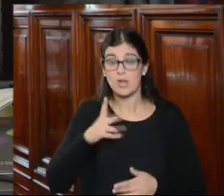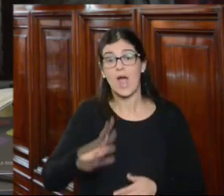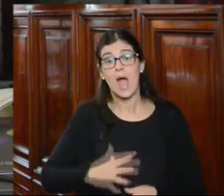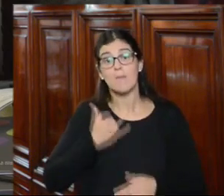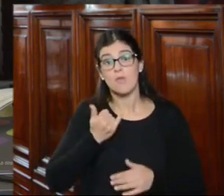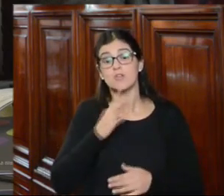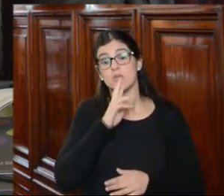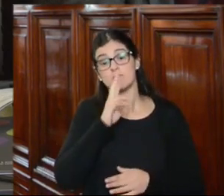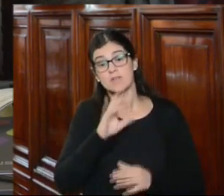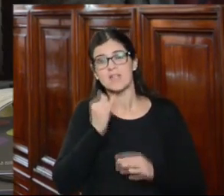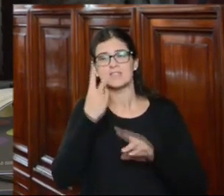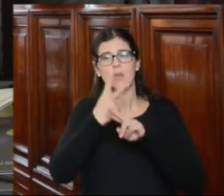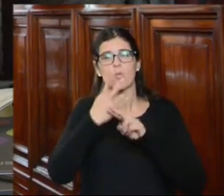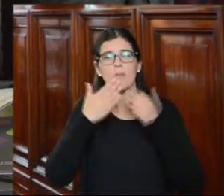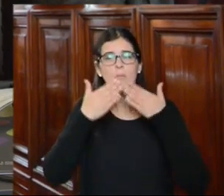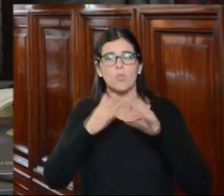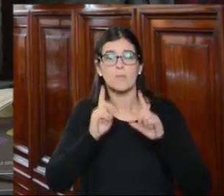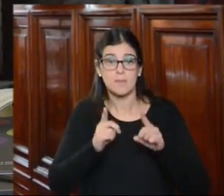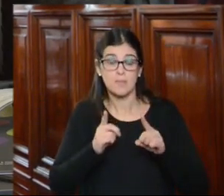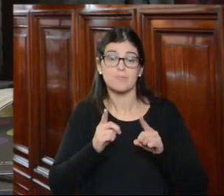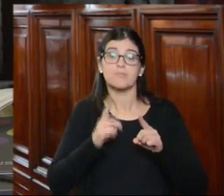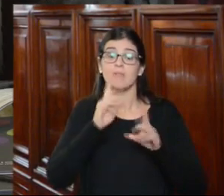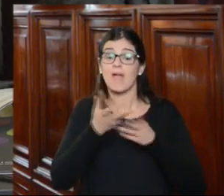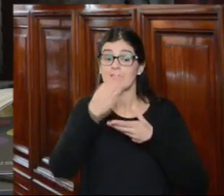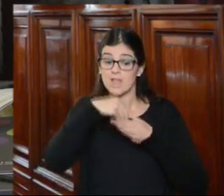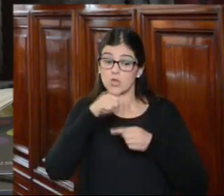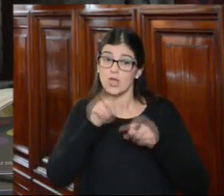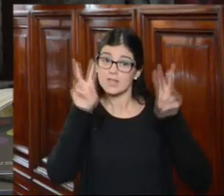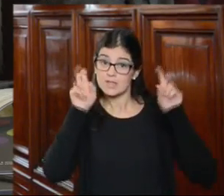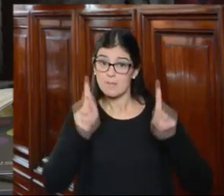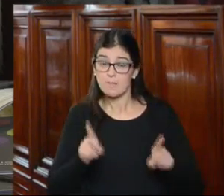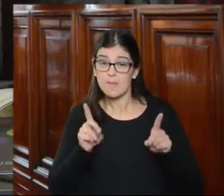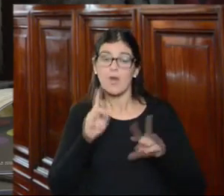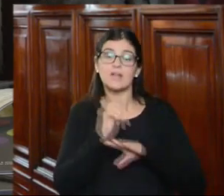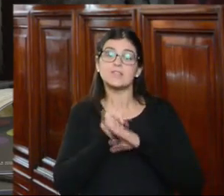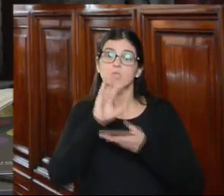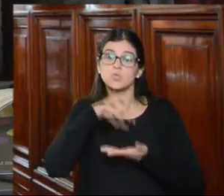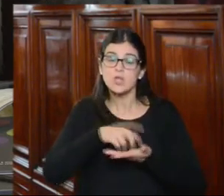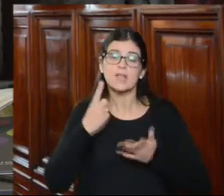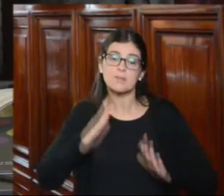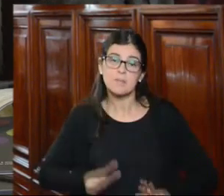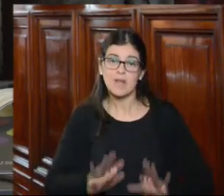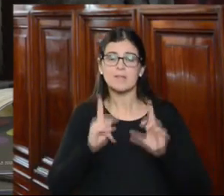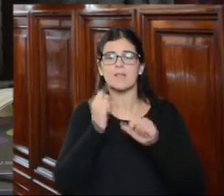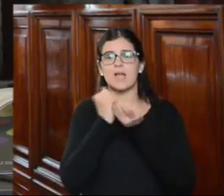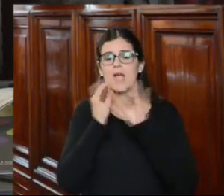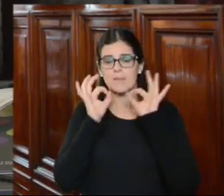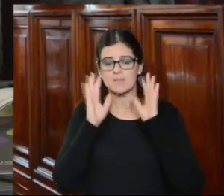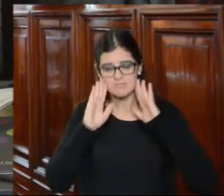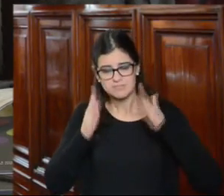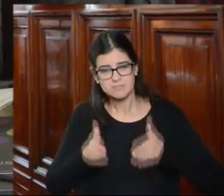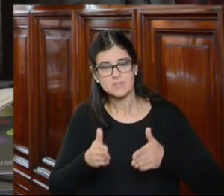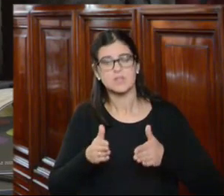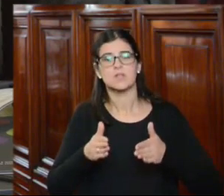a contestar su segunda pregunta obviamente dentro de esta materia la institución está preparada y trabaja específicamente